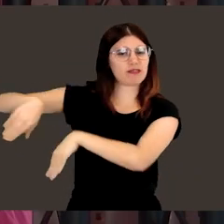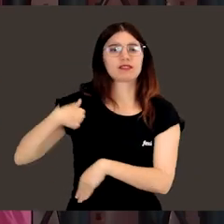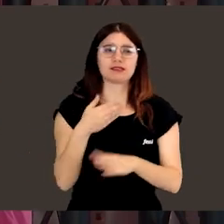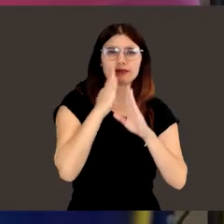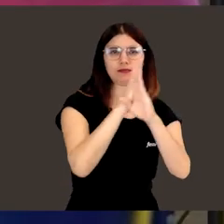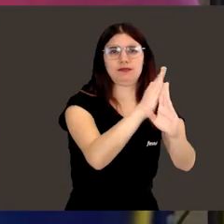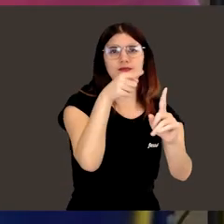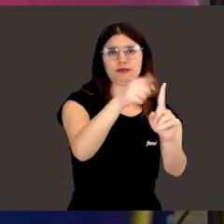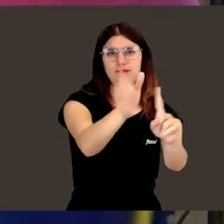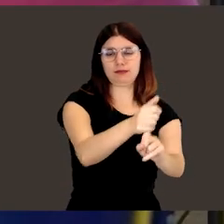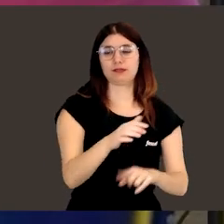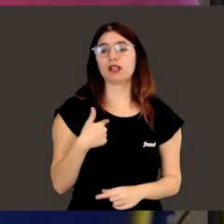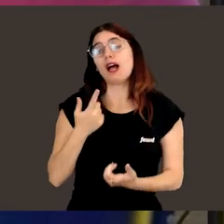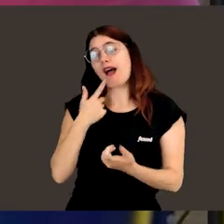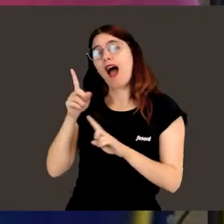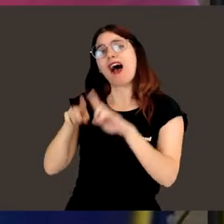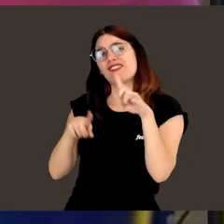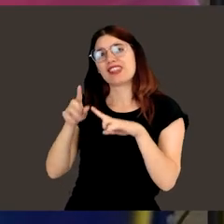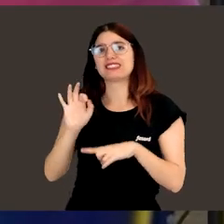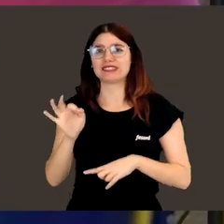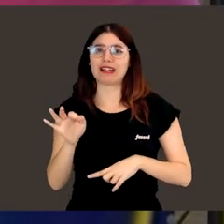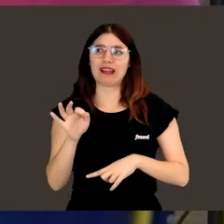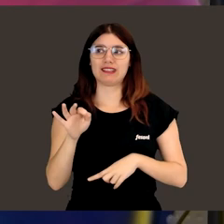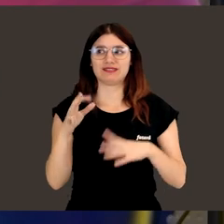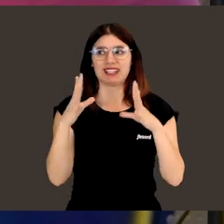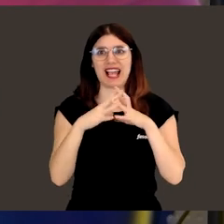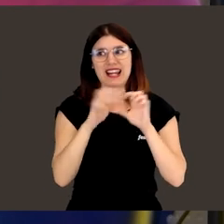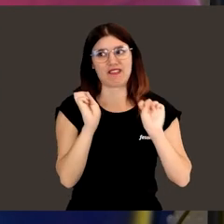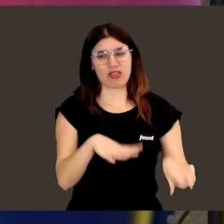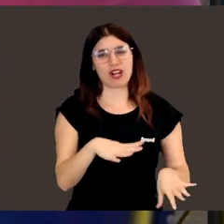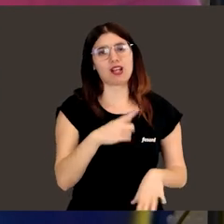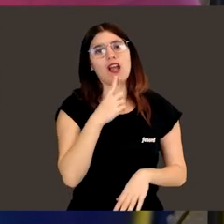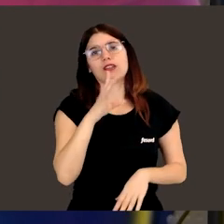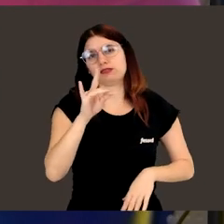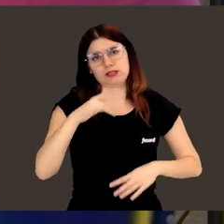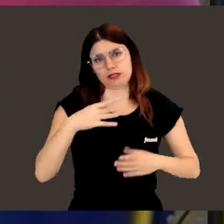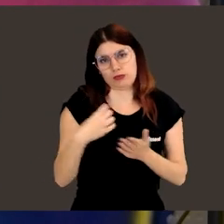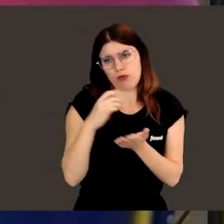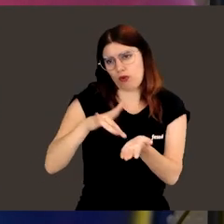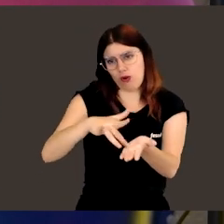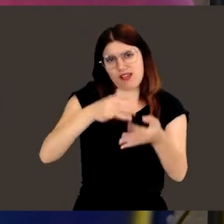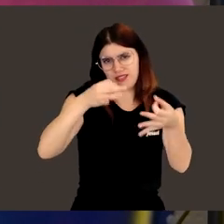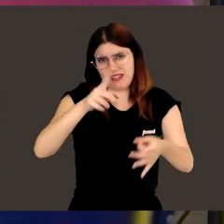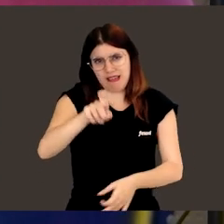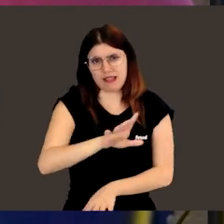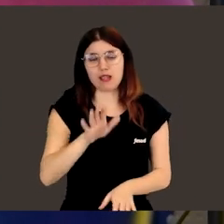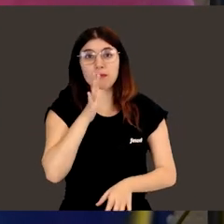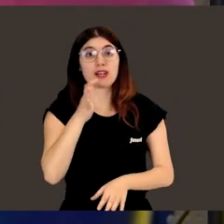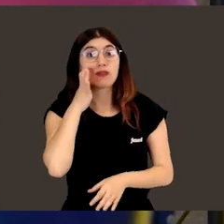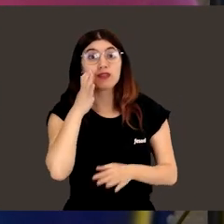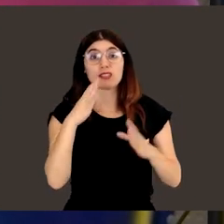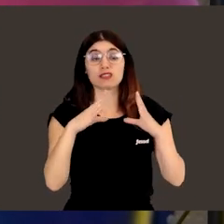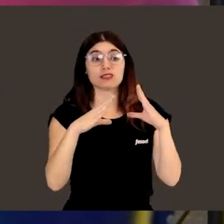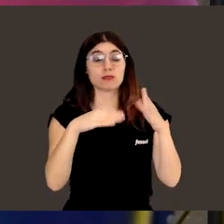A pesar de que a veces haya ganas de tirar la toalla. Ah, no, eso sí, nos ha pasado a todos, ¿eh?